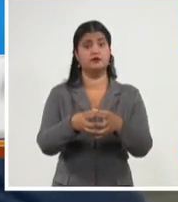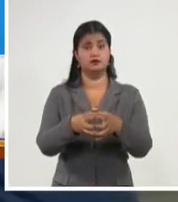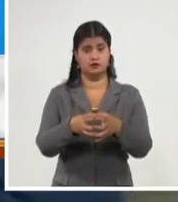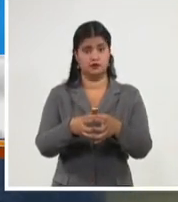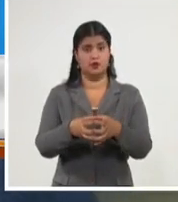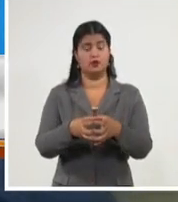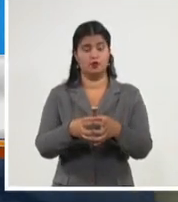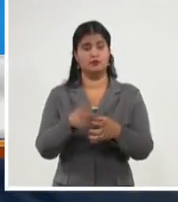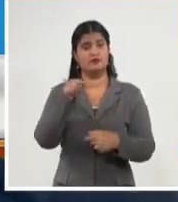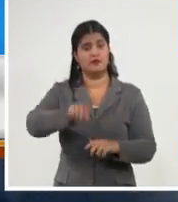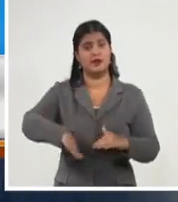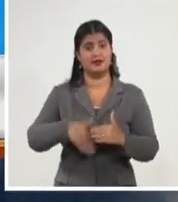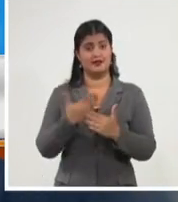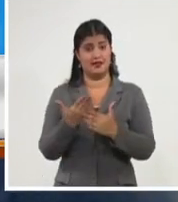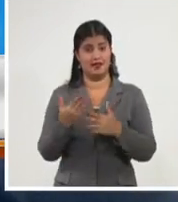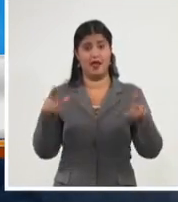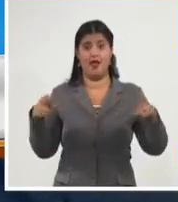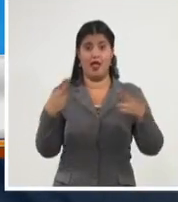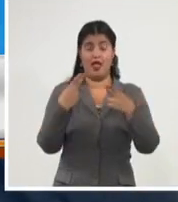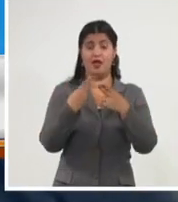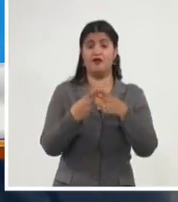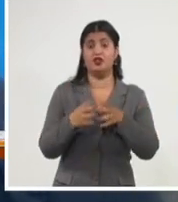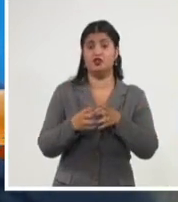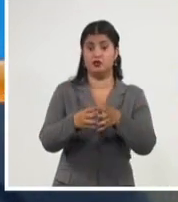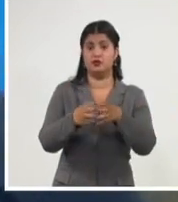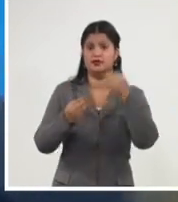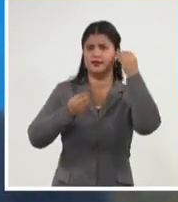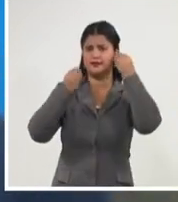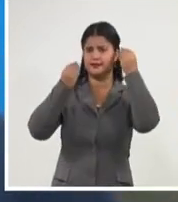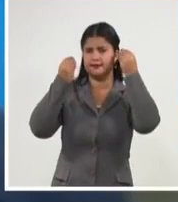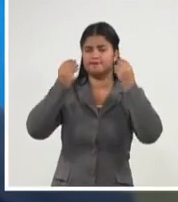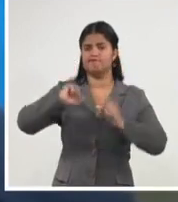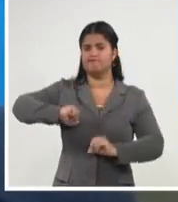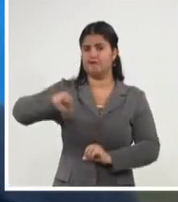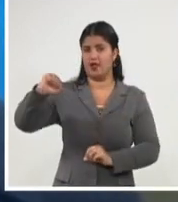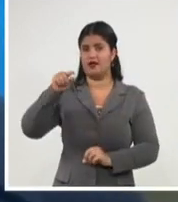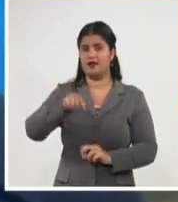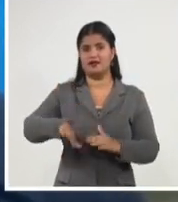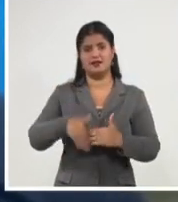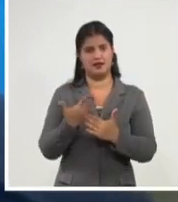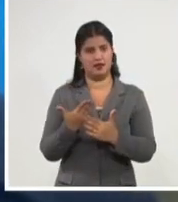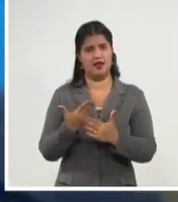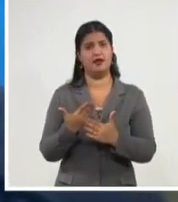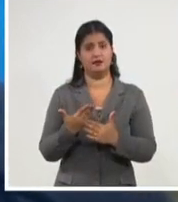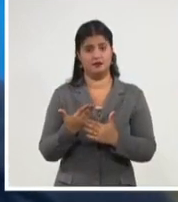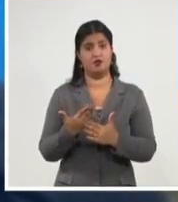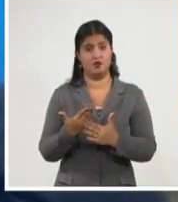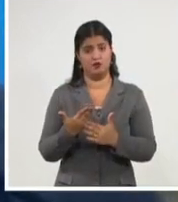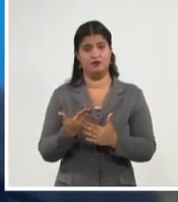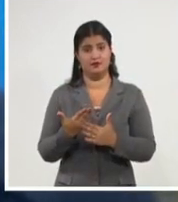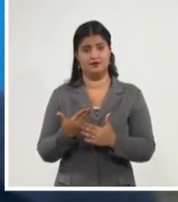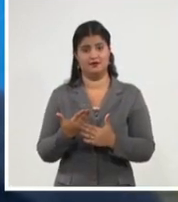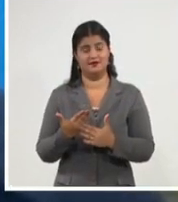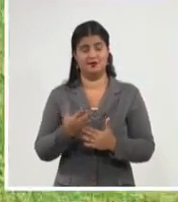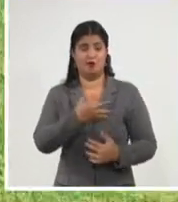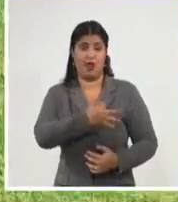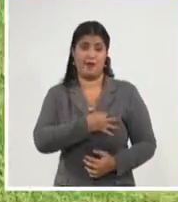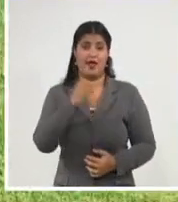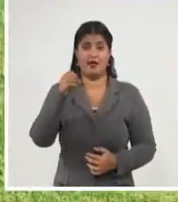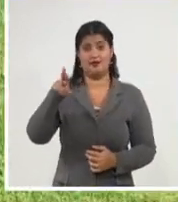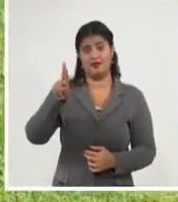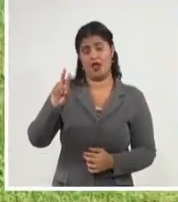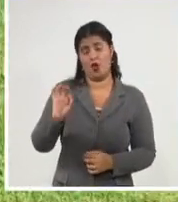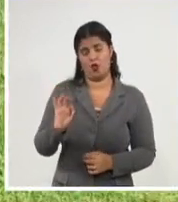el Mundial sub-23. Y nada, pensamos salir a darlo todo en el terreno, ir a luchar por la medalla de oro. Eso es lo que siempre nos ha encolgado nuestro director.